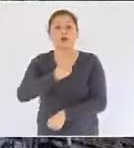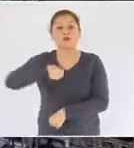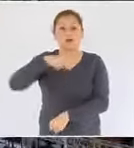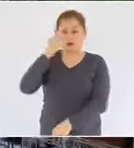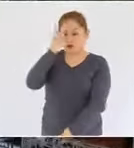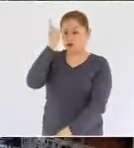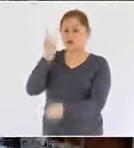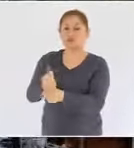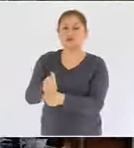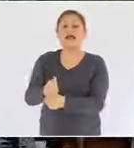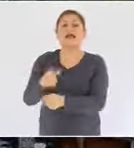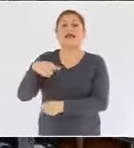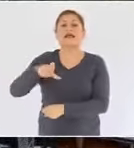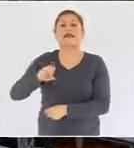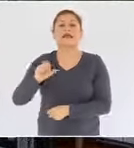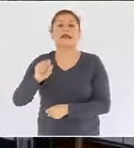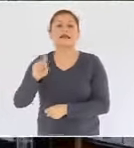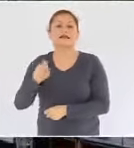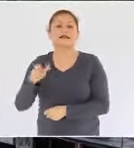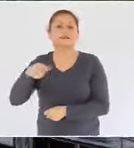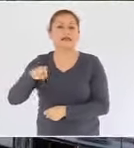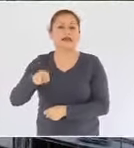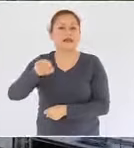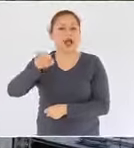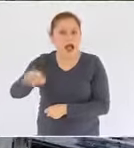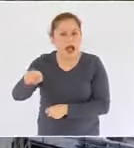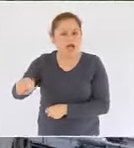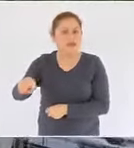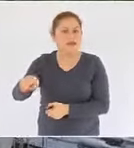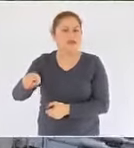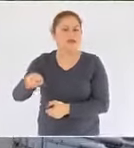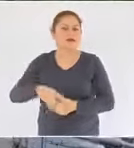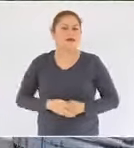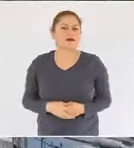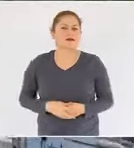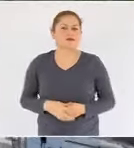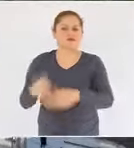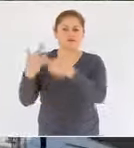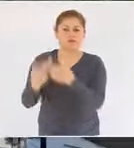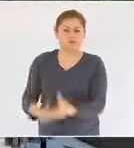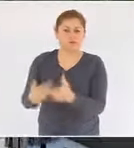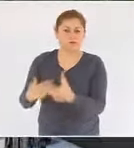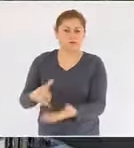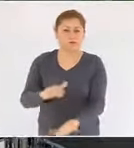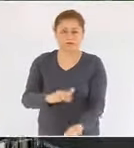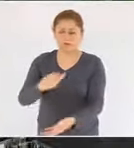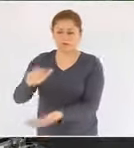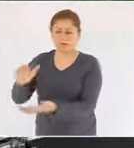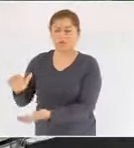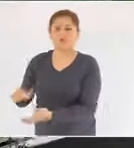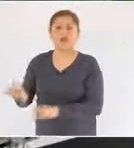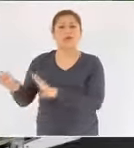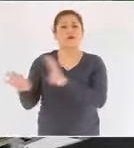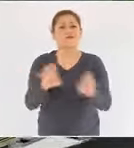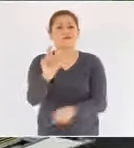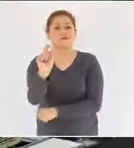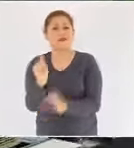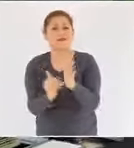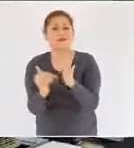Kesqui, con un volumen de reservas de por lo menos novecientos veinte millones de barriles.